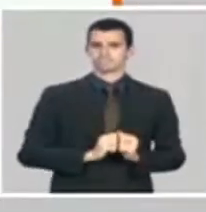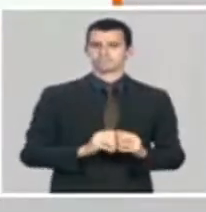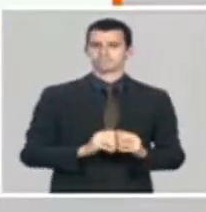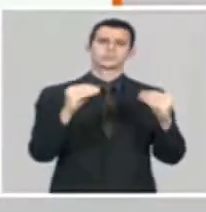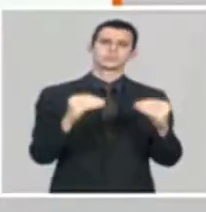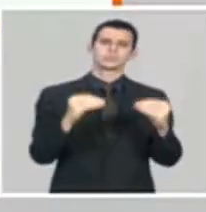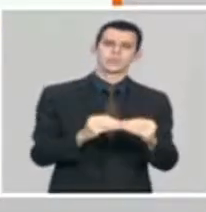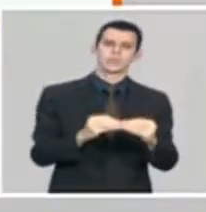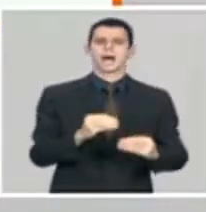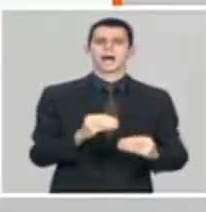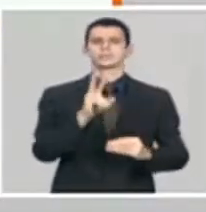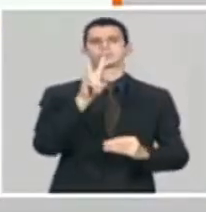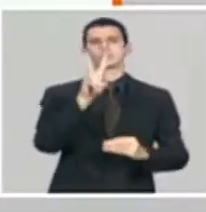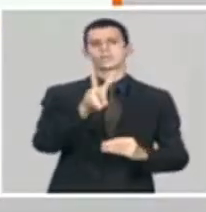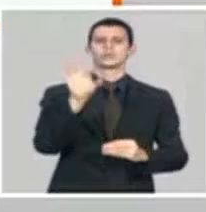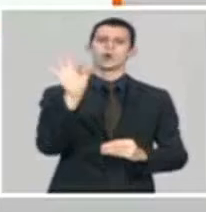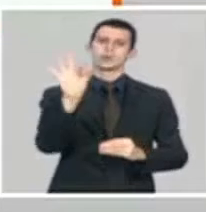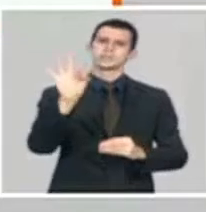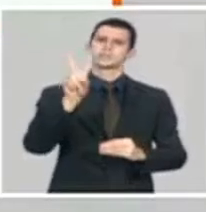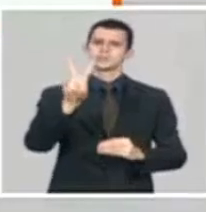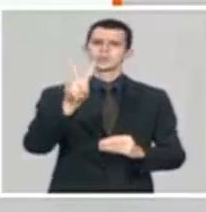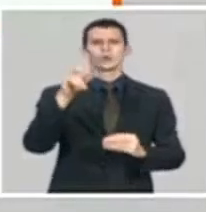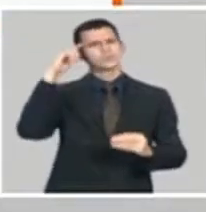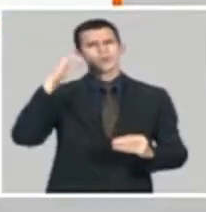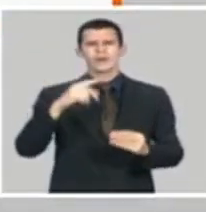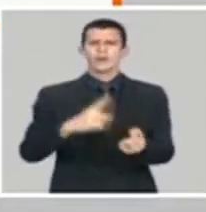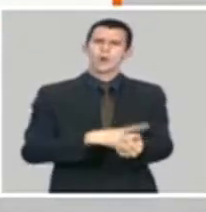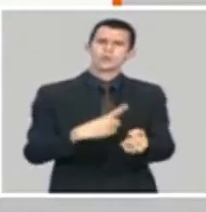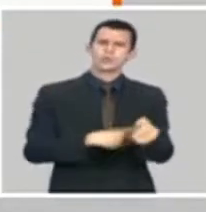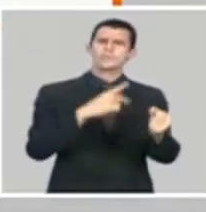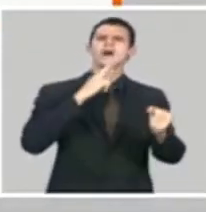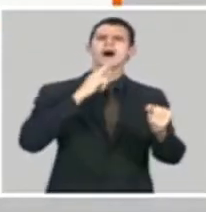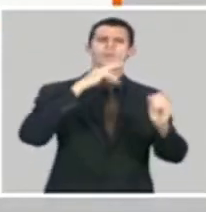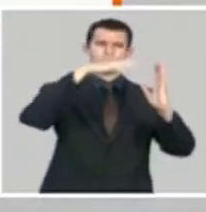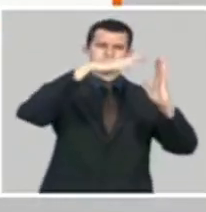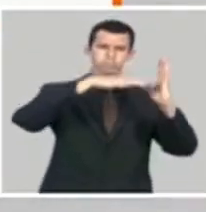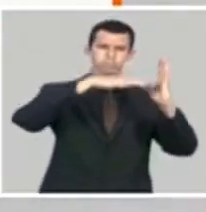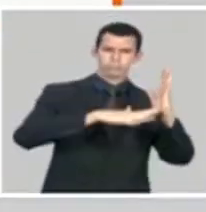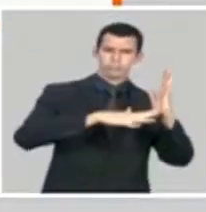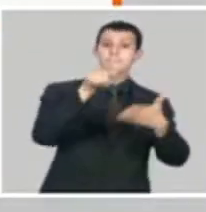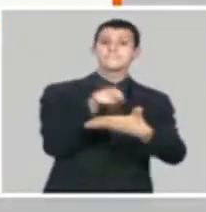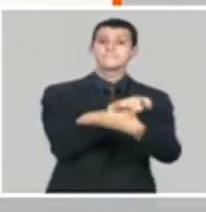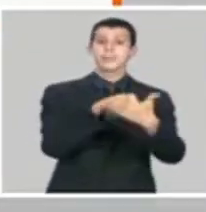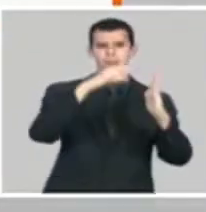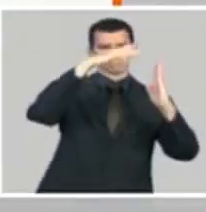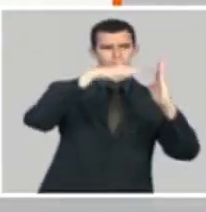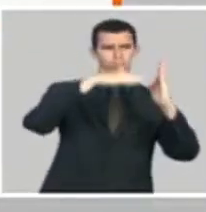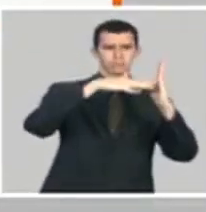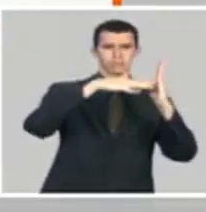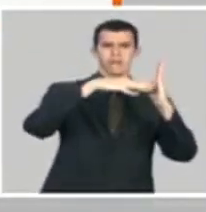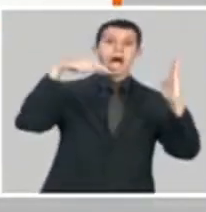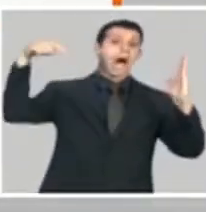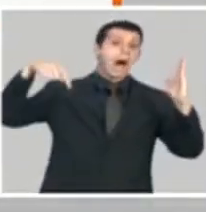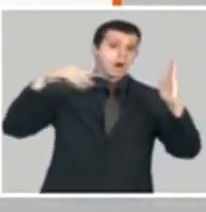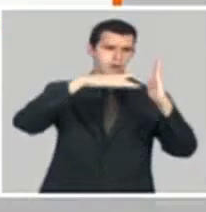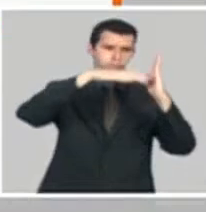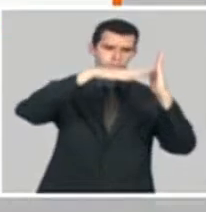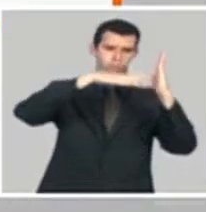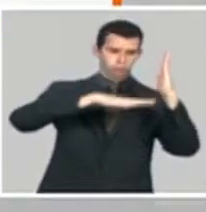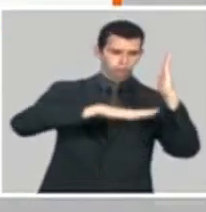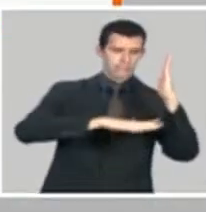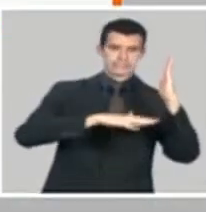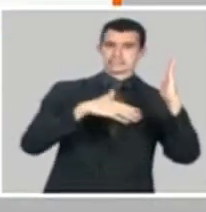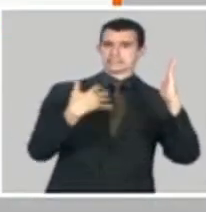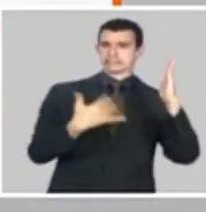282 hectómetros más que lo que normalmente debían disminuir. Y hay un grupo de provincias que es donde